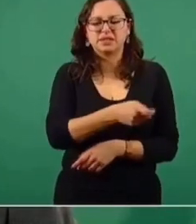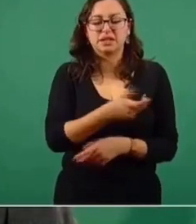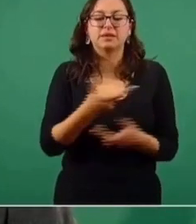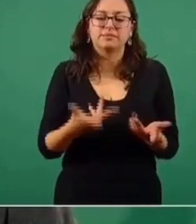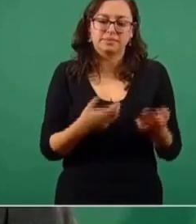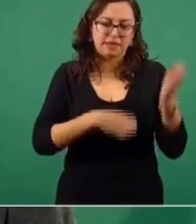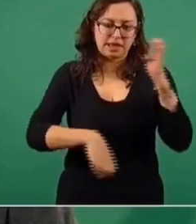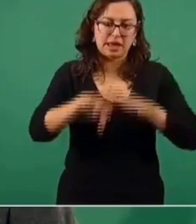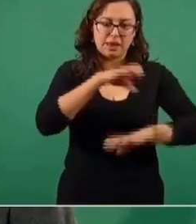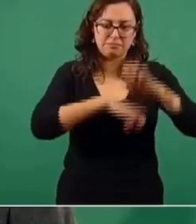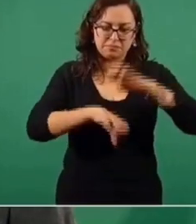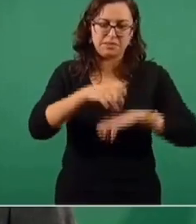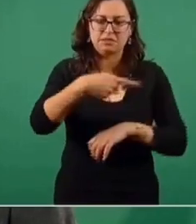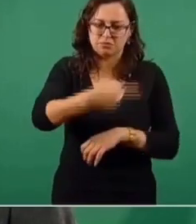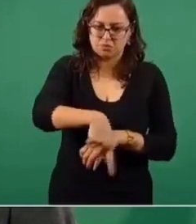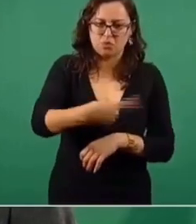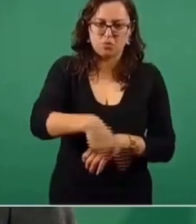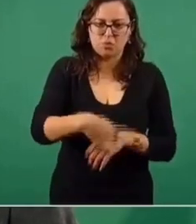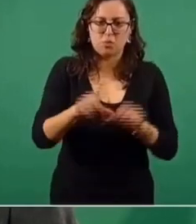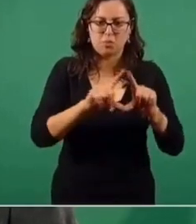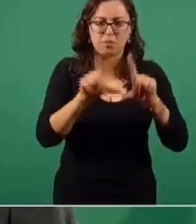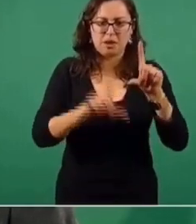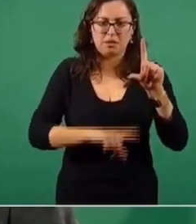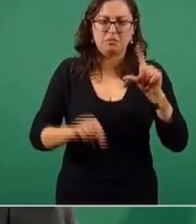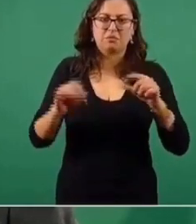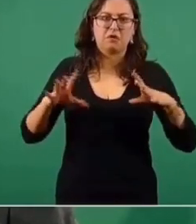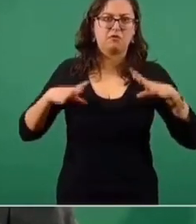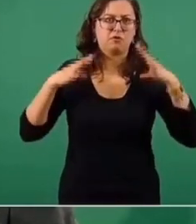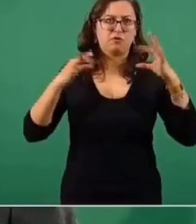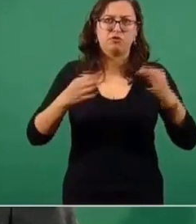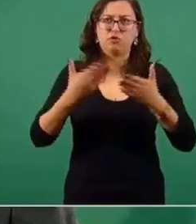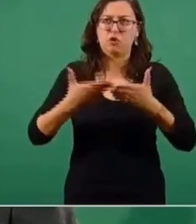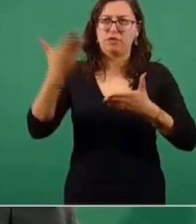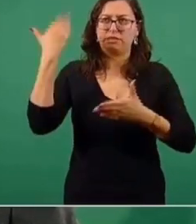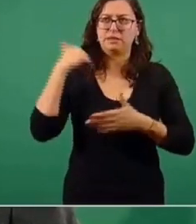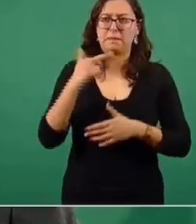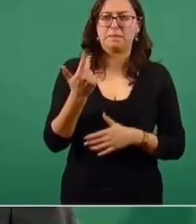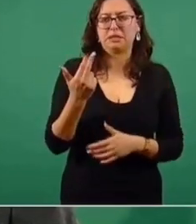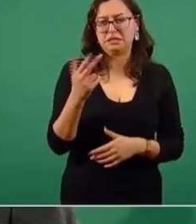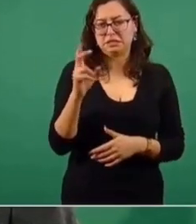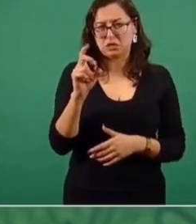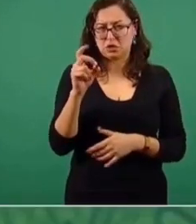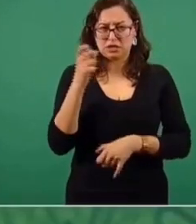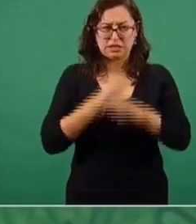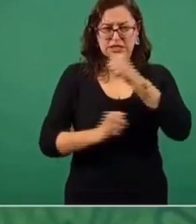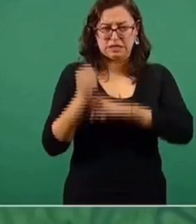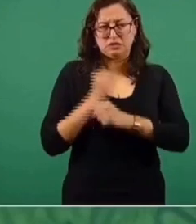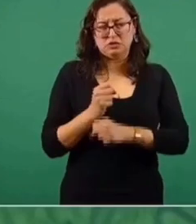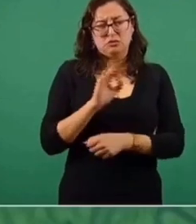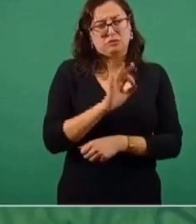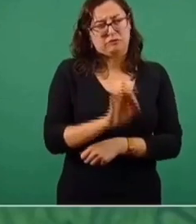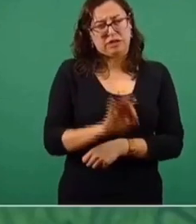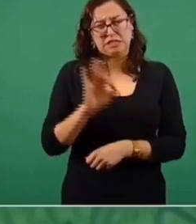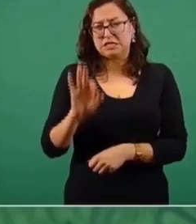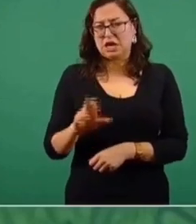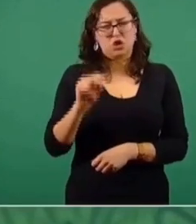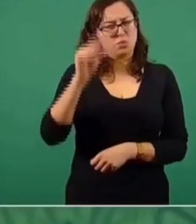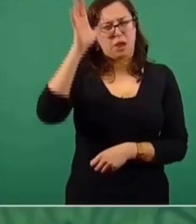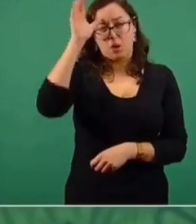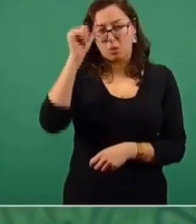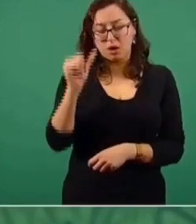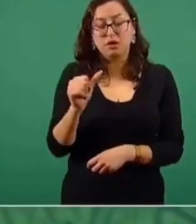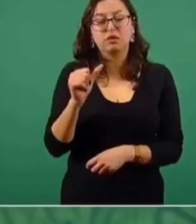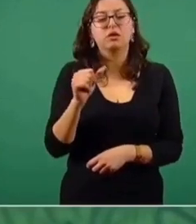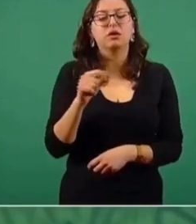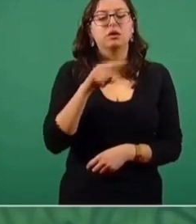es una empresa pública establecida hace más de 25 o 30 años, no recuerdo en este momento la fecha exacta, y era una empresa pública